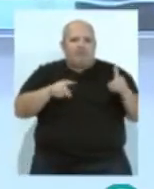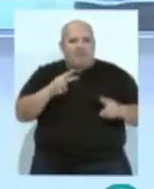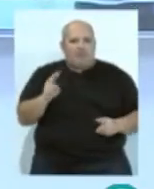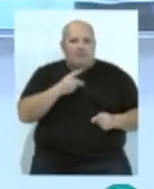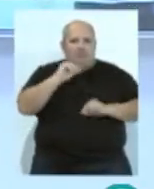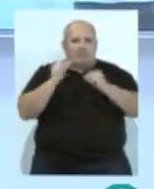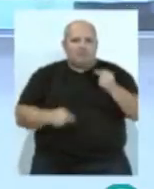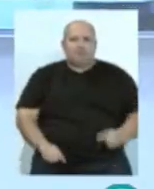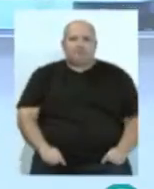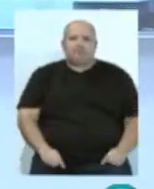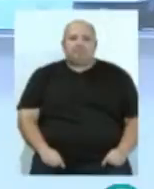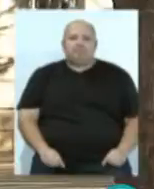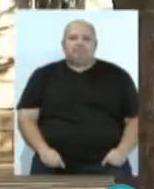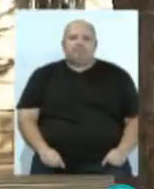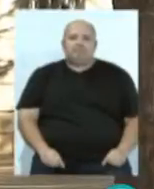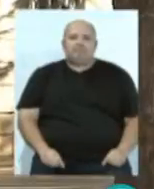de euros de presupuesto.